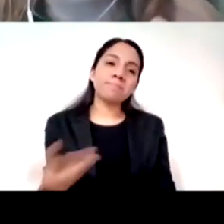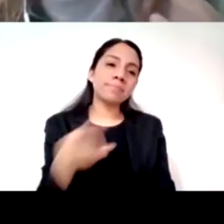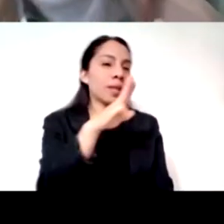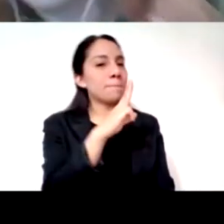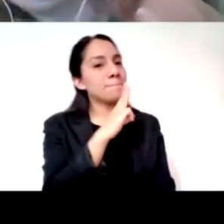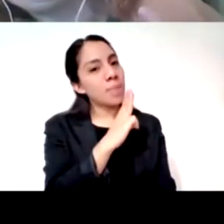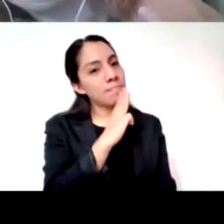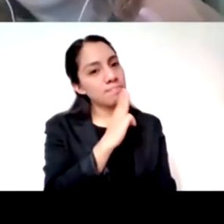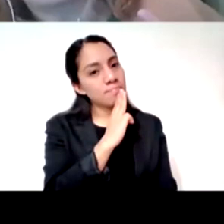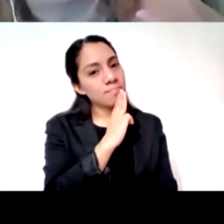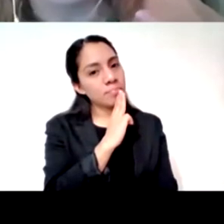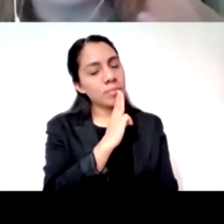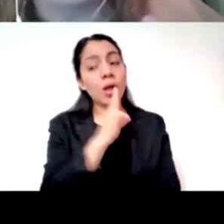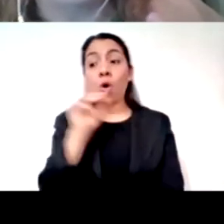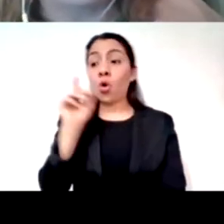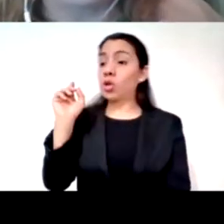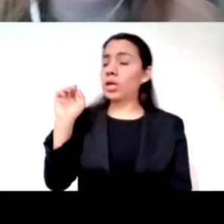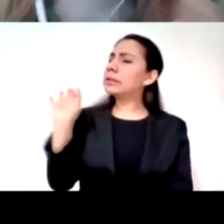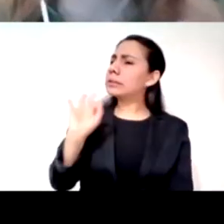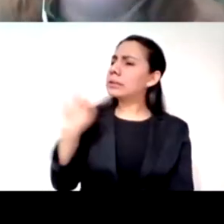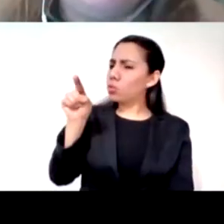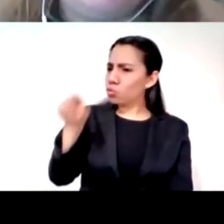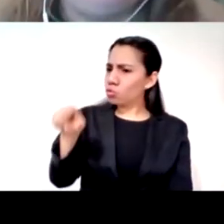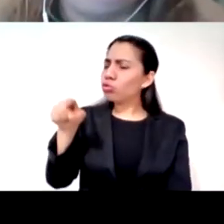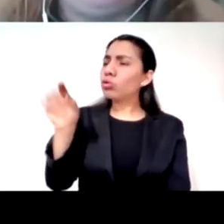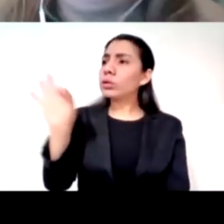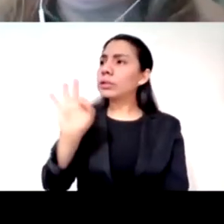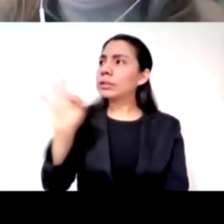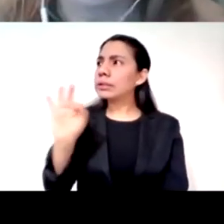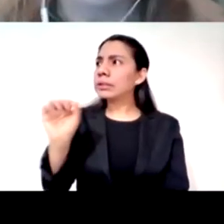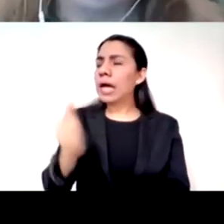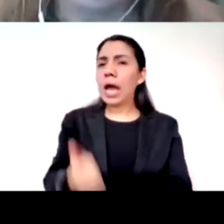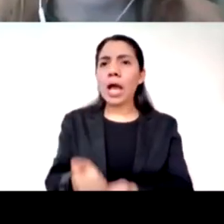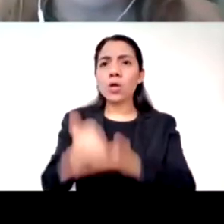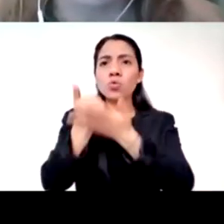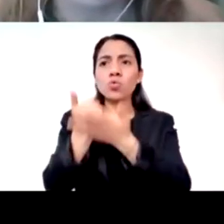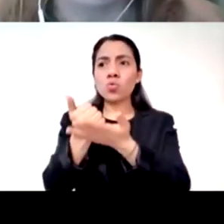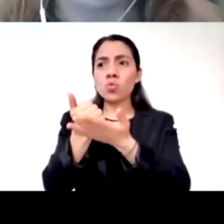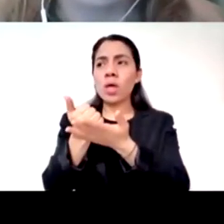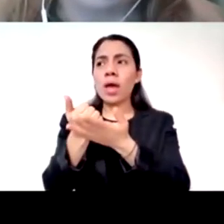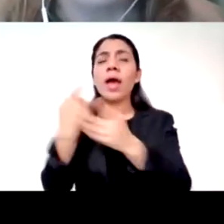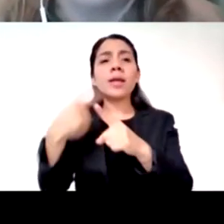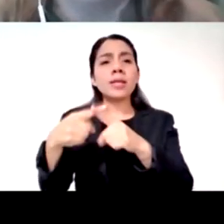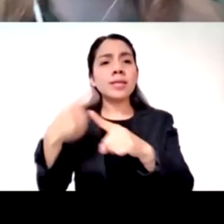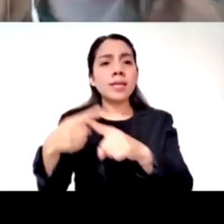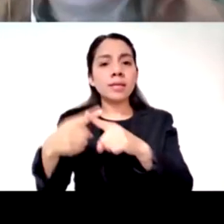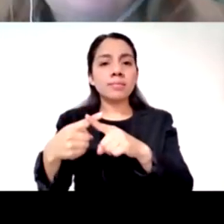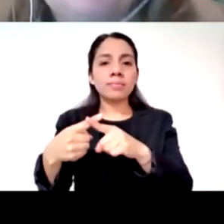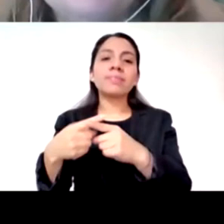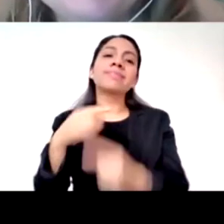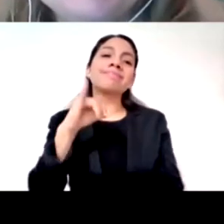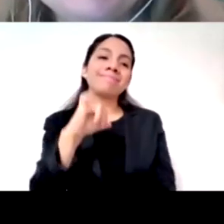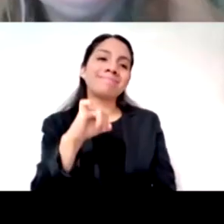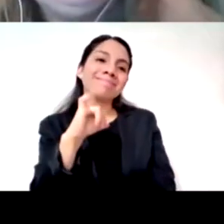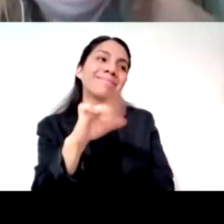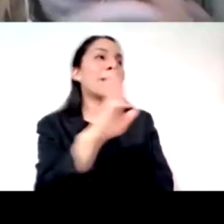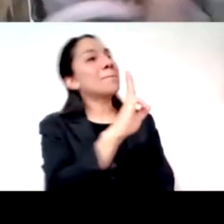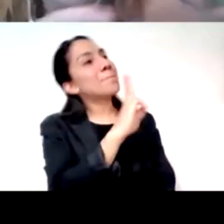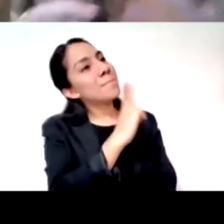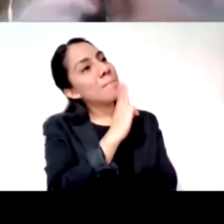ayuda si no te sientes protegido y cuidado? sí 90% nos dice que sí ¿a dónde? con mamá